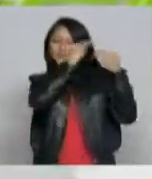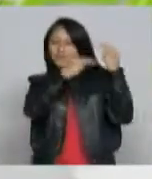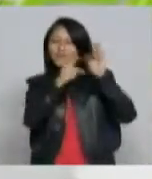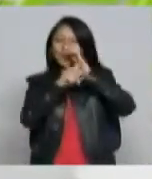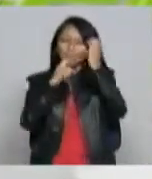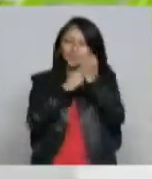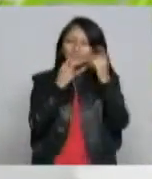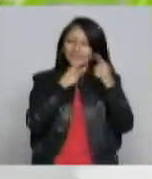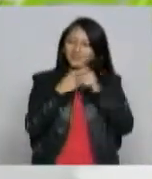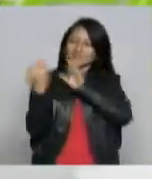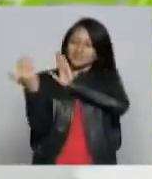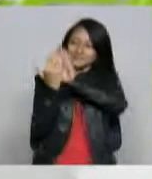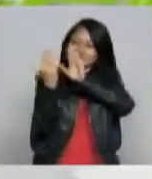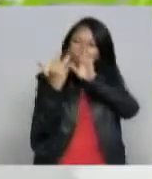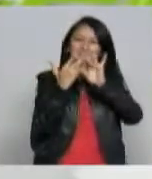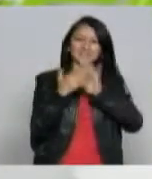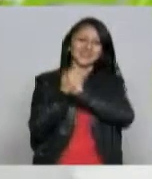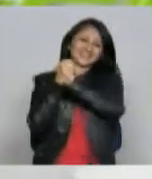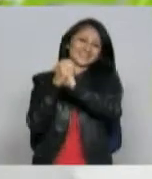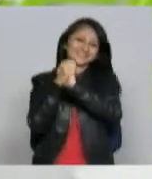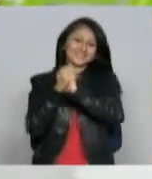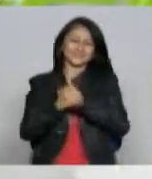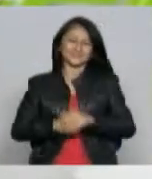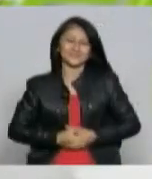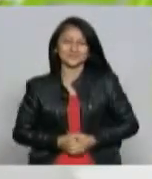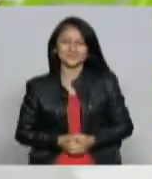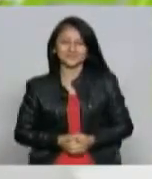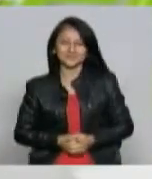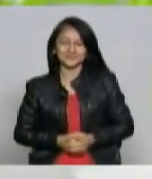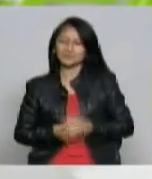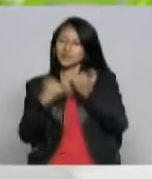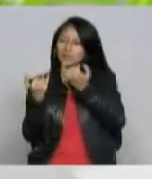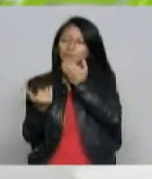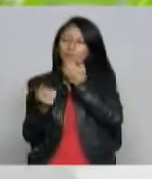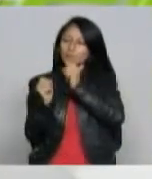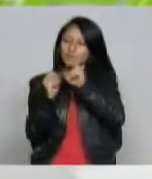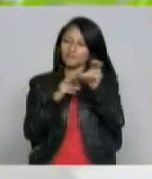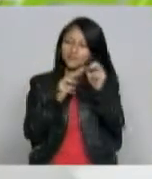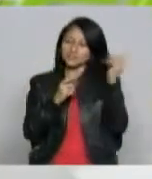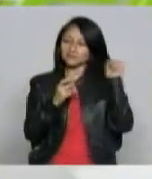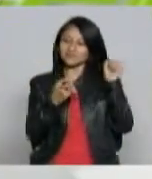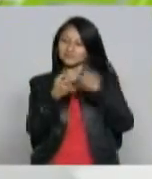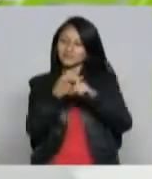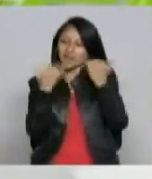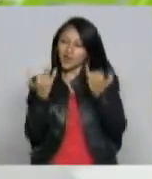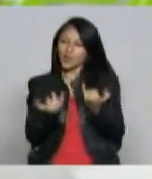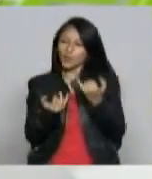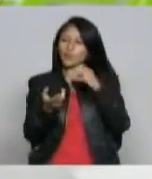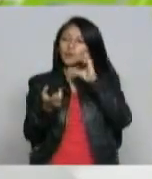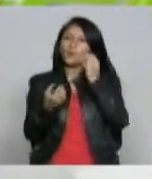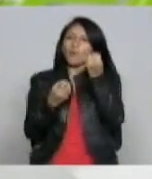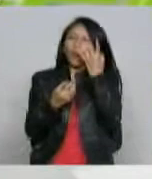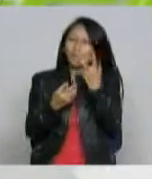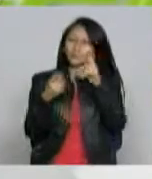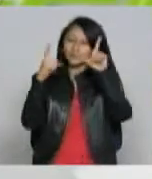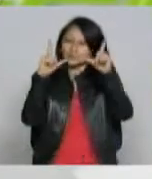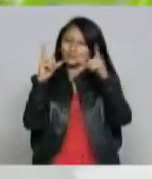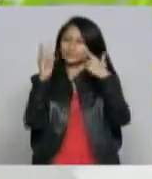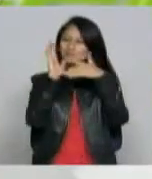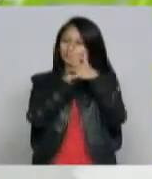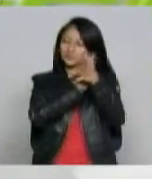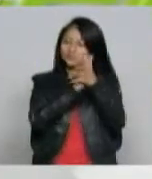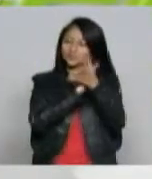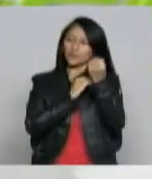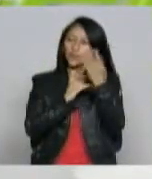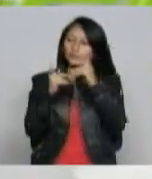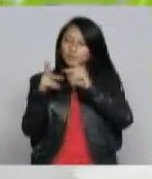con acercar a estos periodistas a Telecafé Bueno, hasta la fecha ¿cuántos capítulos emitidos? ¿y cómo ha sido esa aceptación por parte de los periodistas